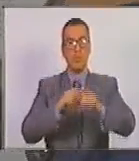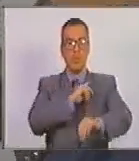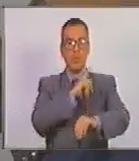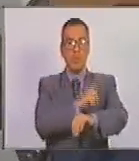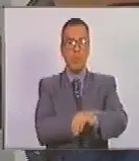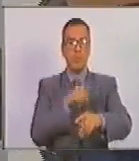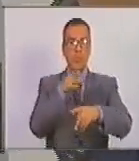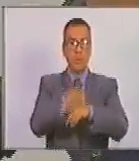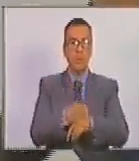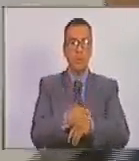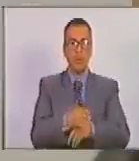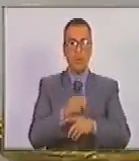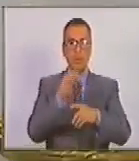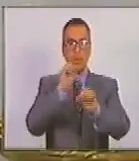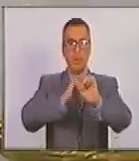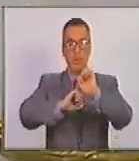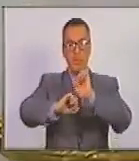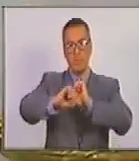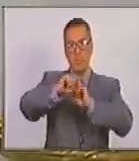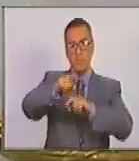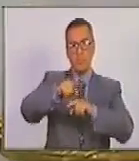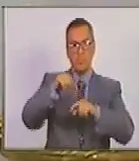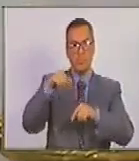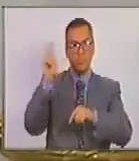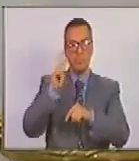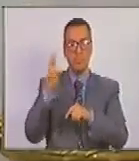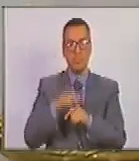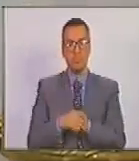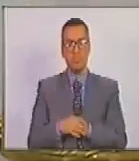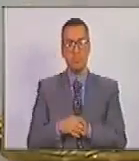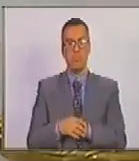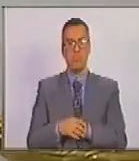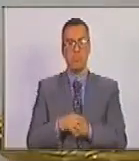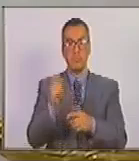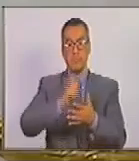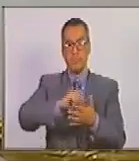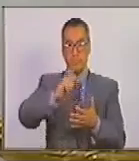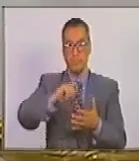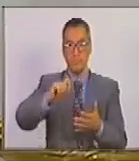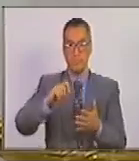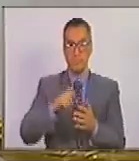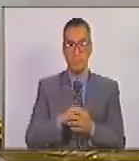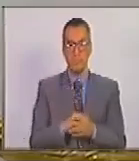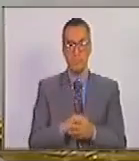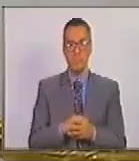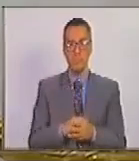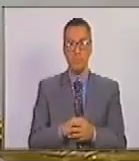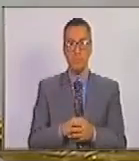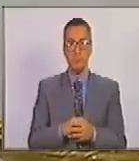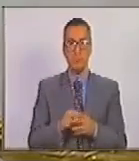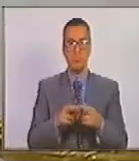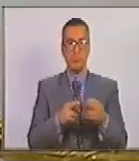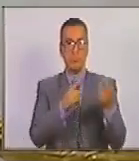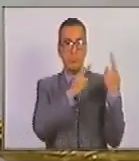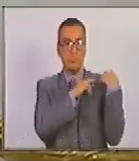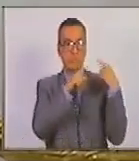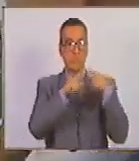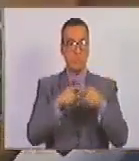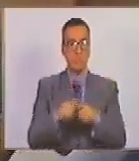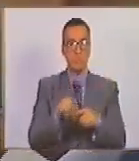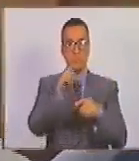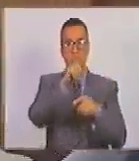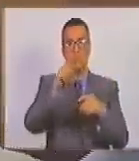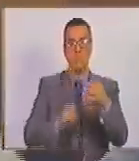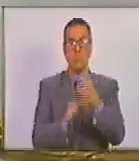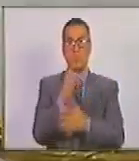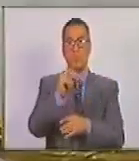concertadas para detener la tragedia de Venezuela firmada por la responsable esto es el 11 de